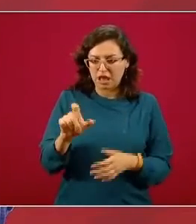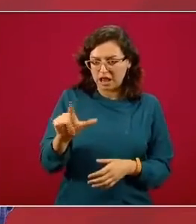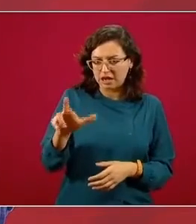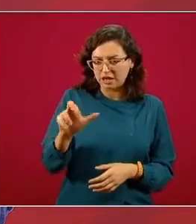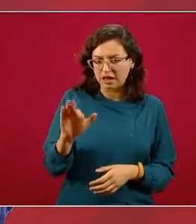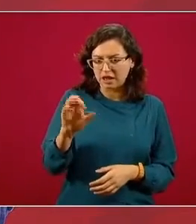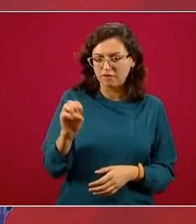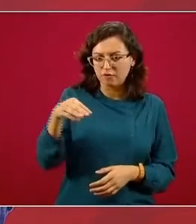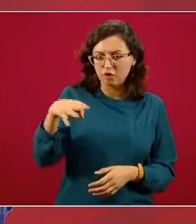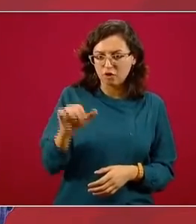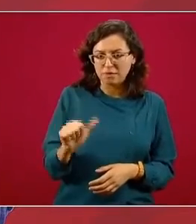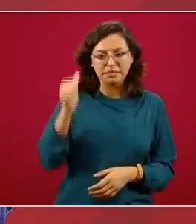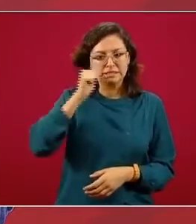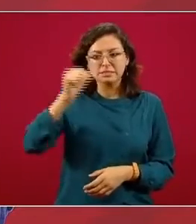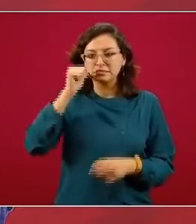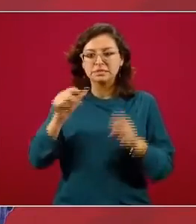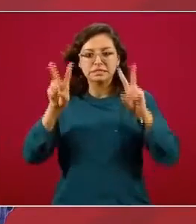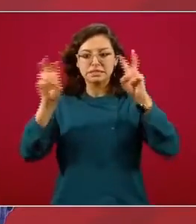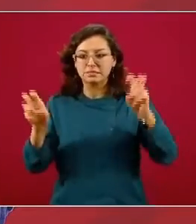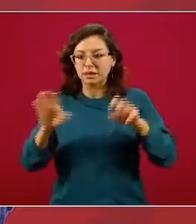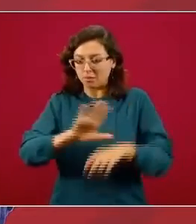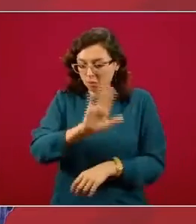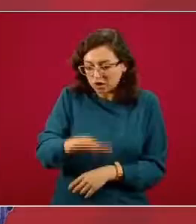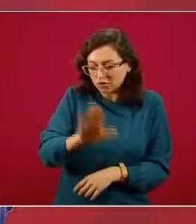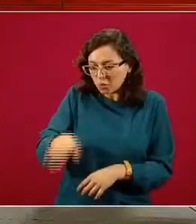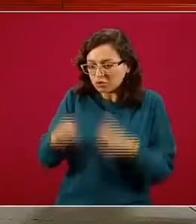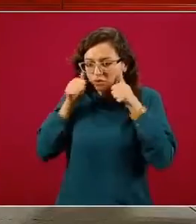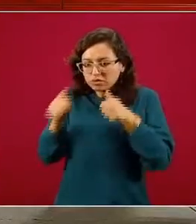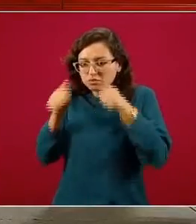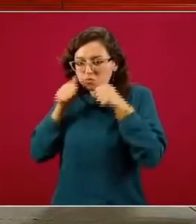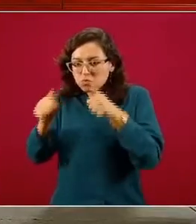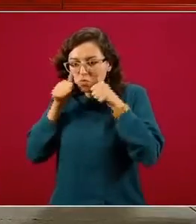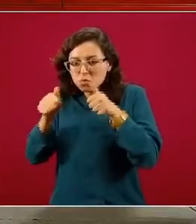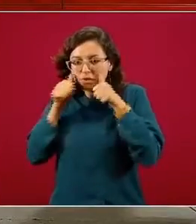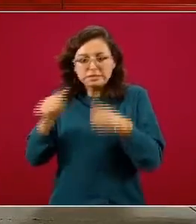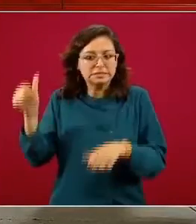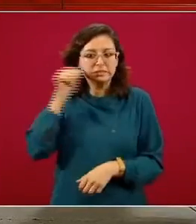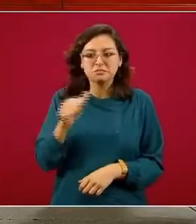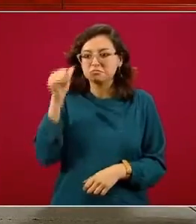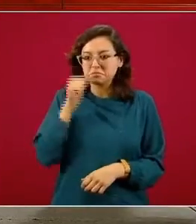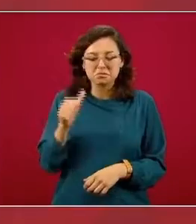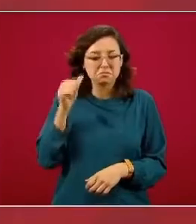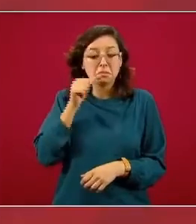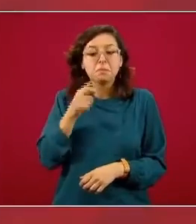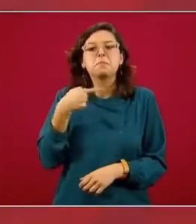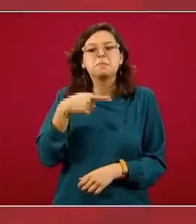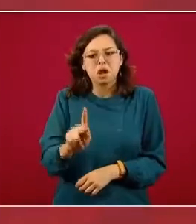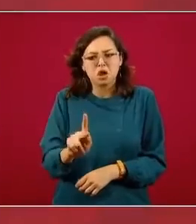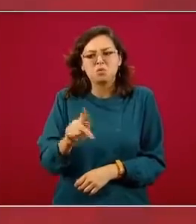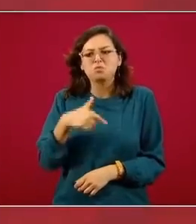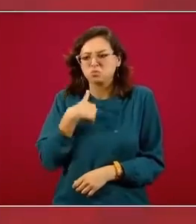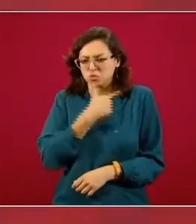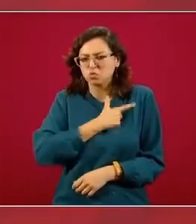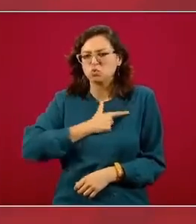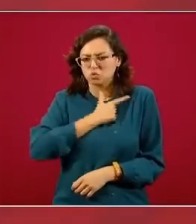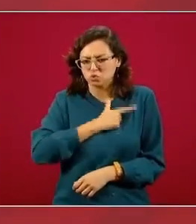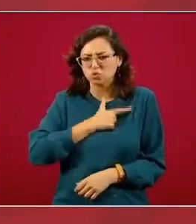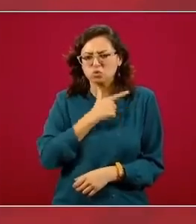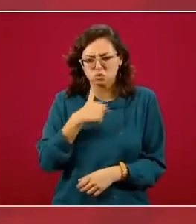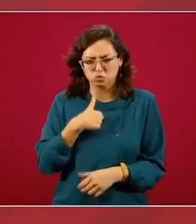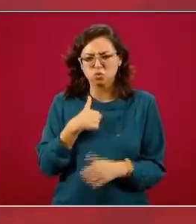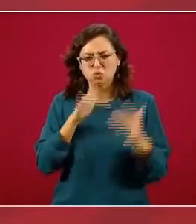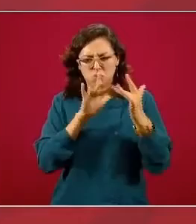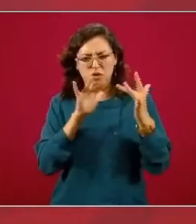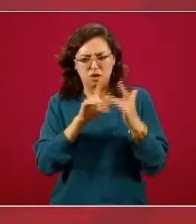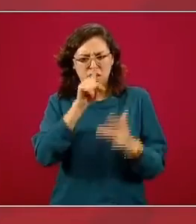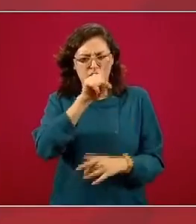estado siempre muy interesado en el tema de mortalidad pero con gusto voy a buscar a mis colegas